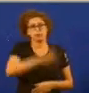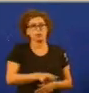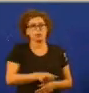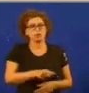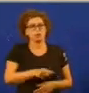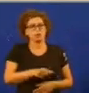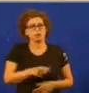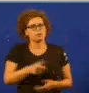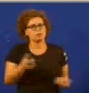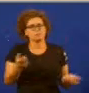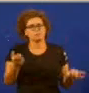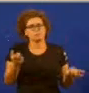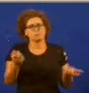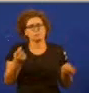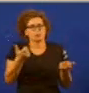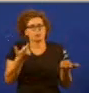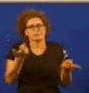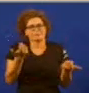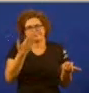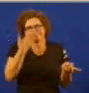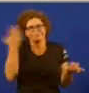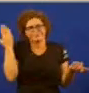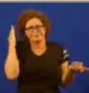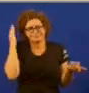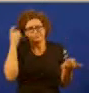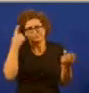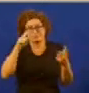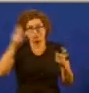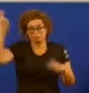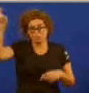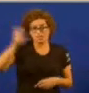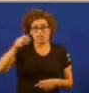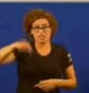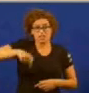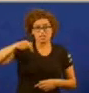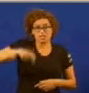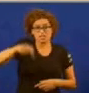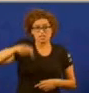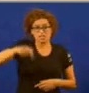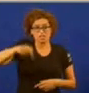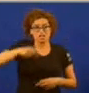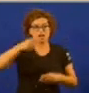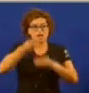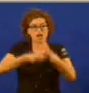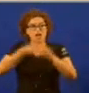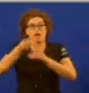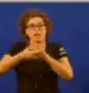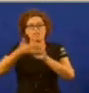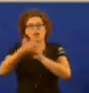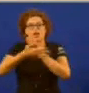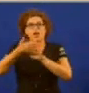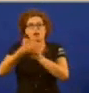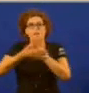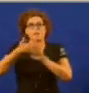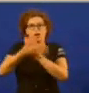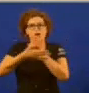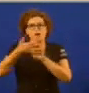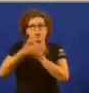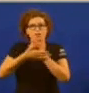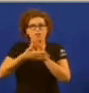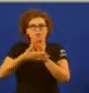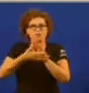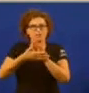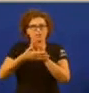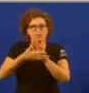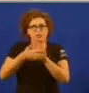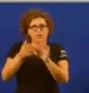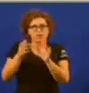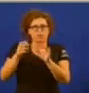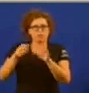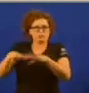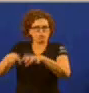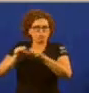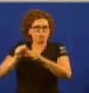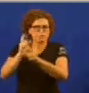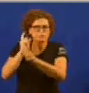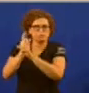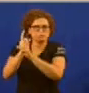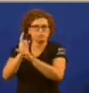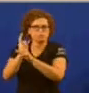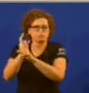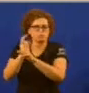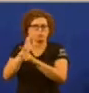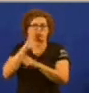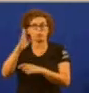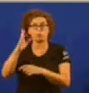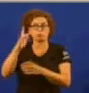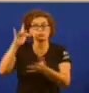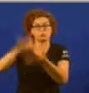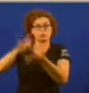frígolo Vir a esta Cámara a falar de golpismo é unha absoluta irresponsabilidade Cando